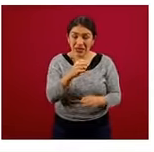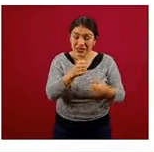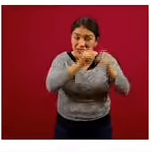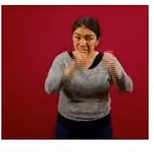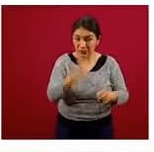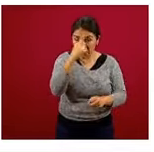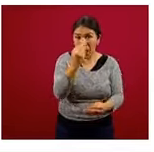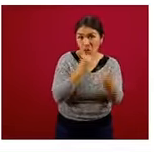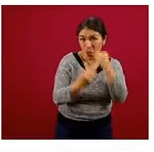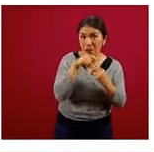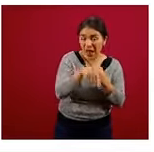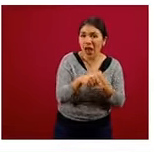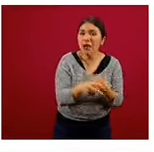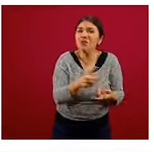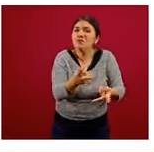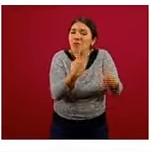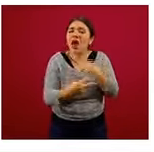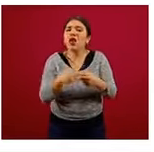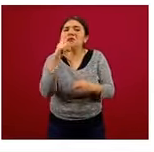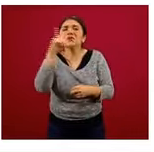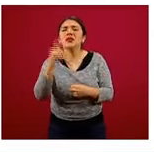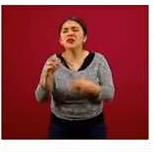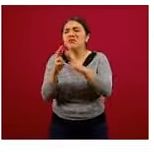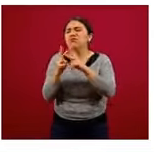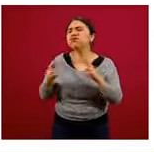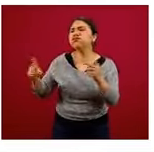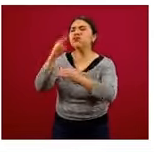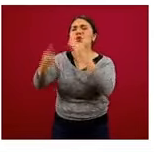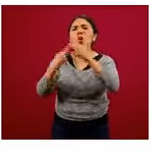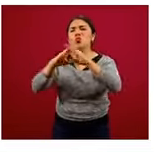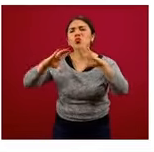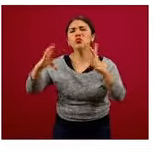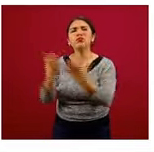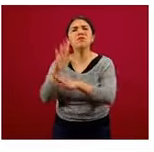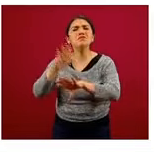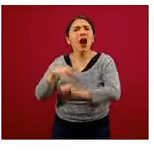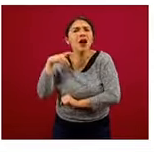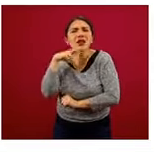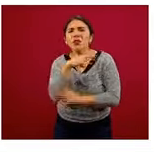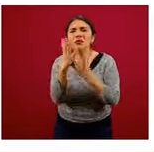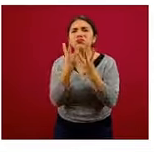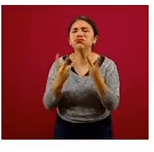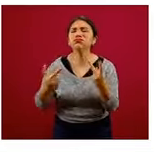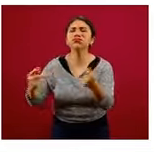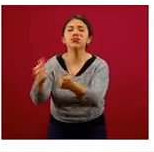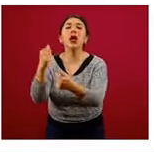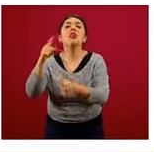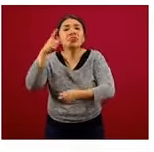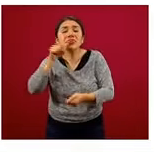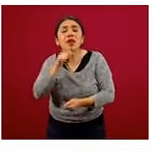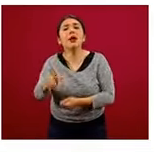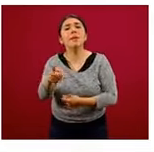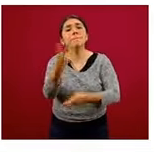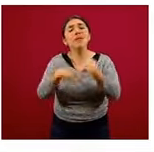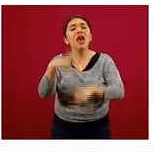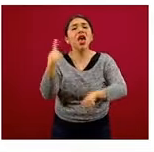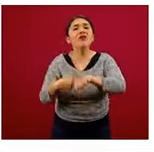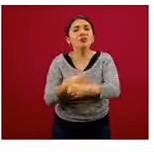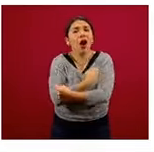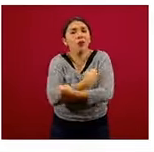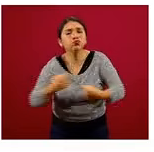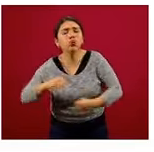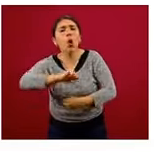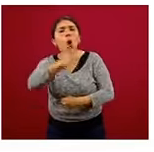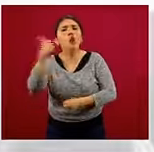está contribuyendo a la degradación de nuestro planeta y también a la pandemia de obesidad y enfermedades